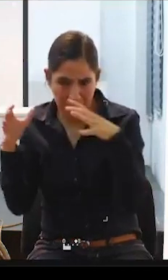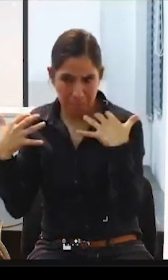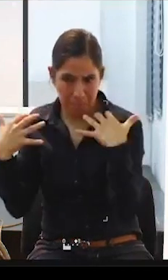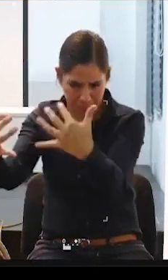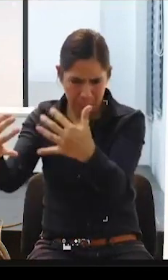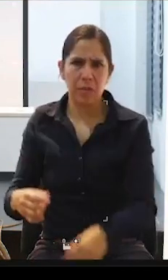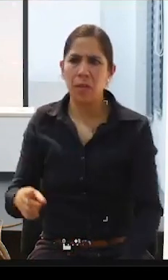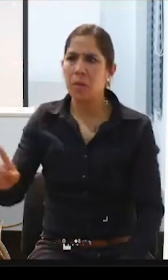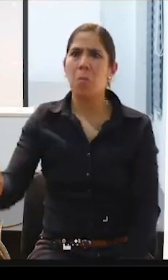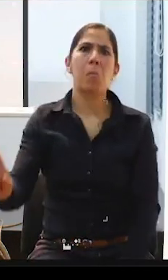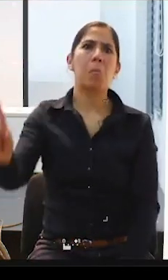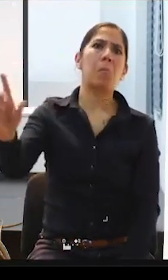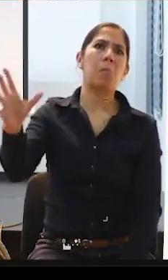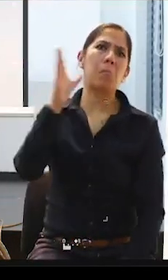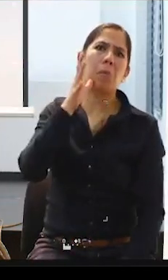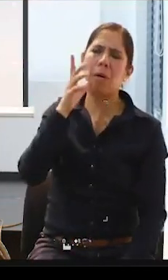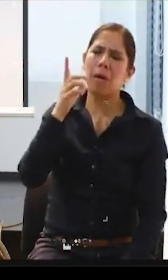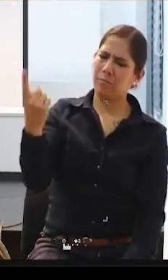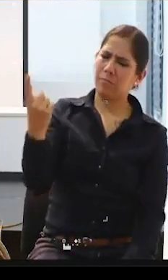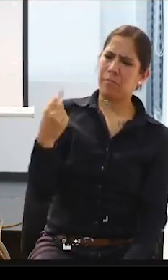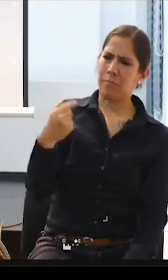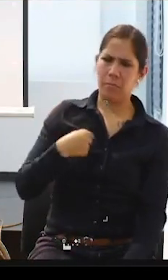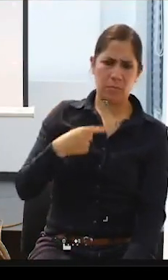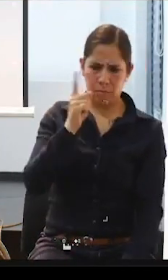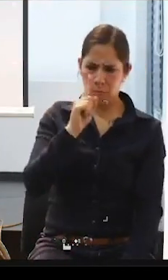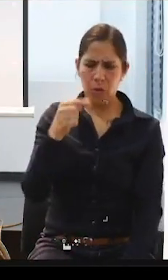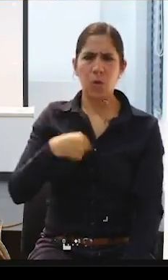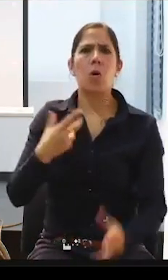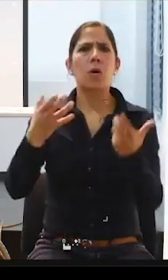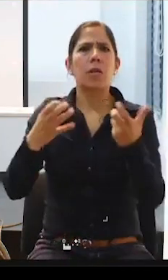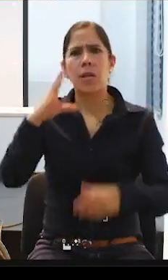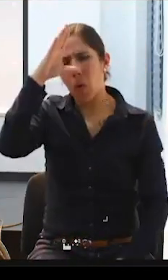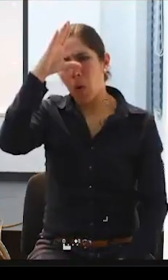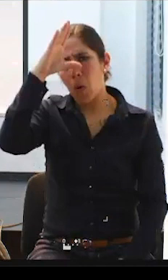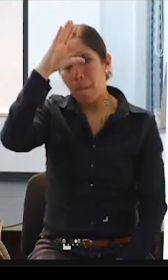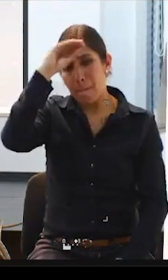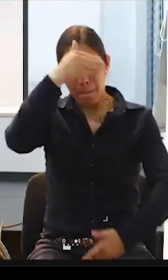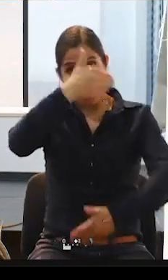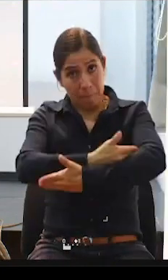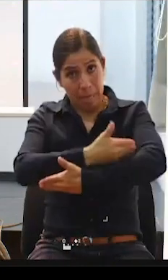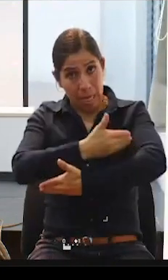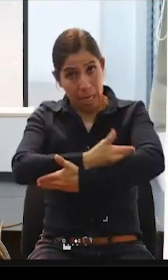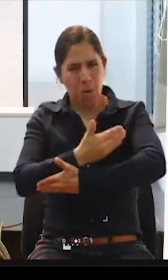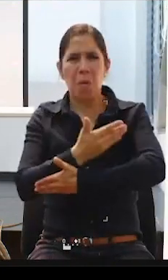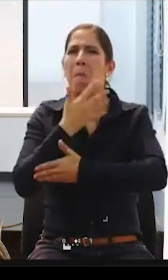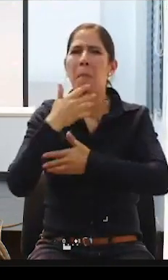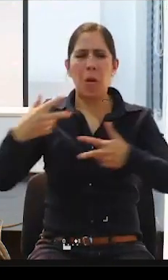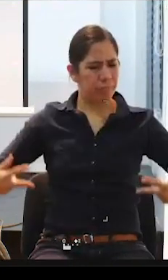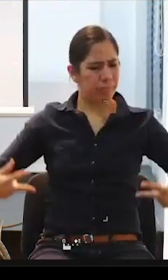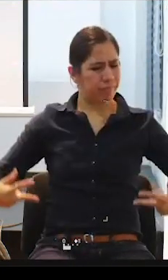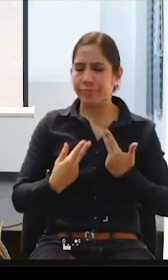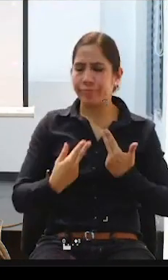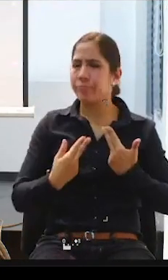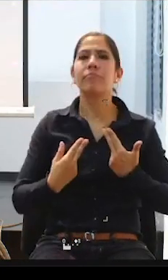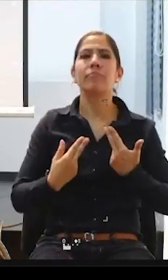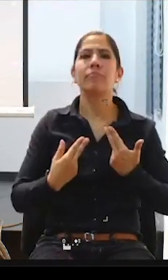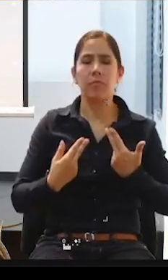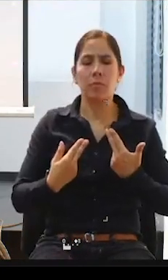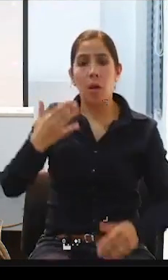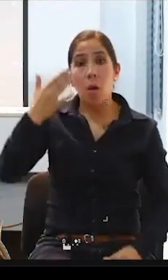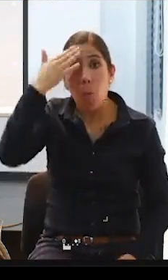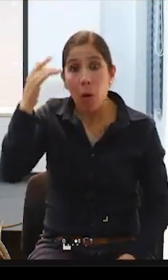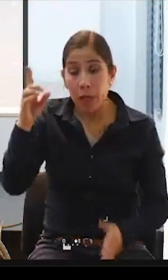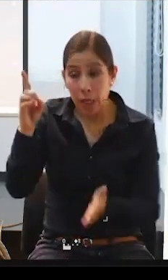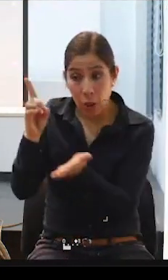decía que ella quería esterilizar a su hijo con autismo porque el doctor le había dicho y cito, bueno, lo digo textualmente,